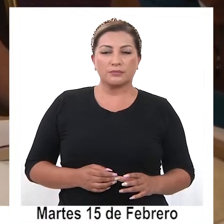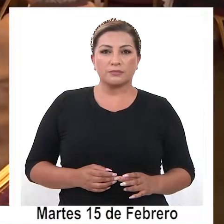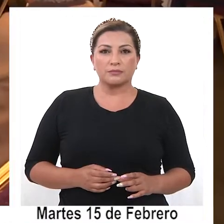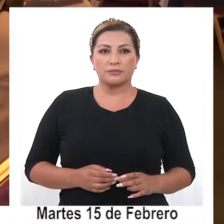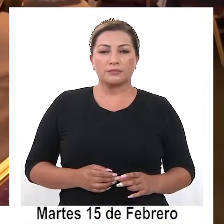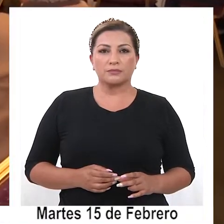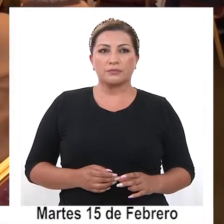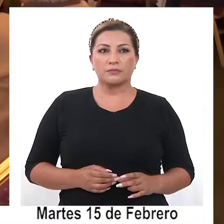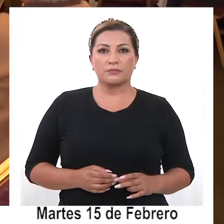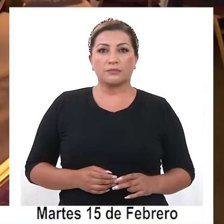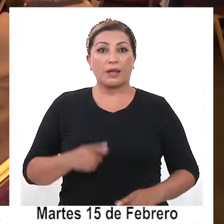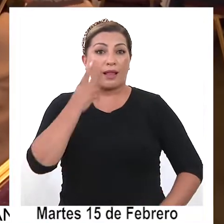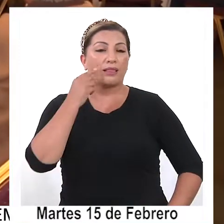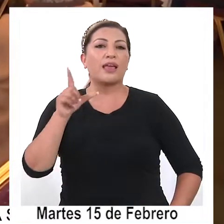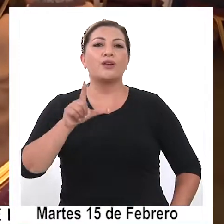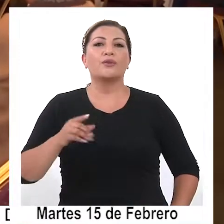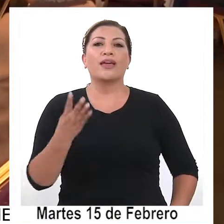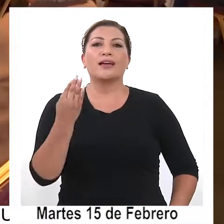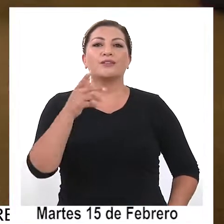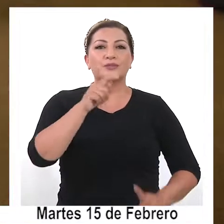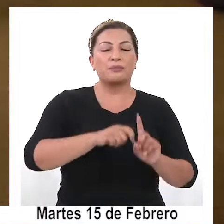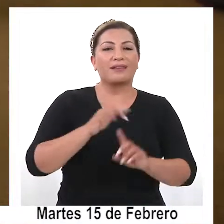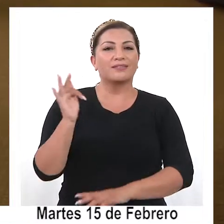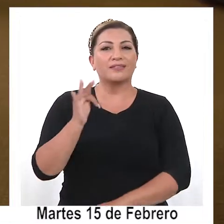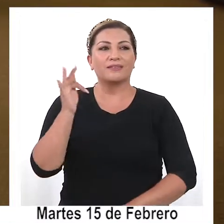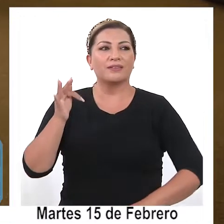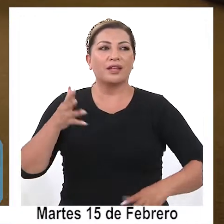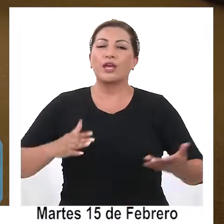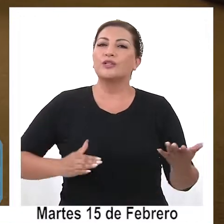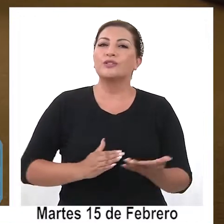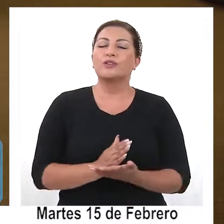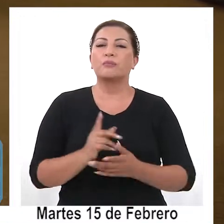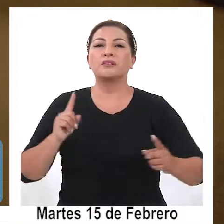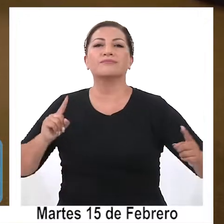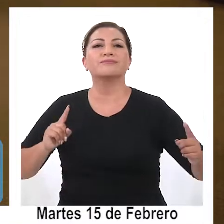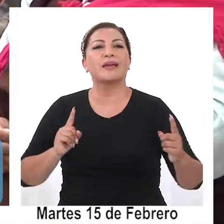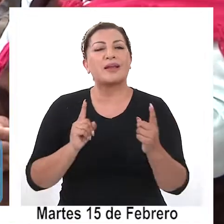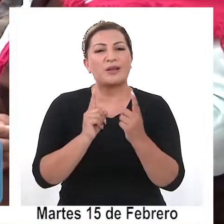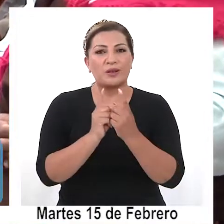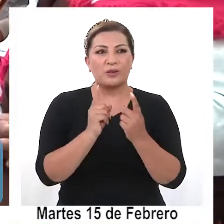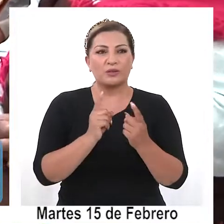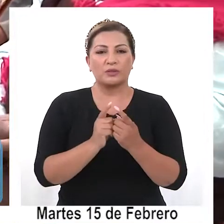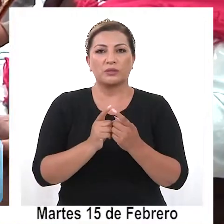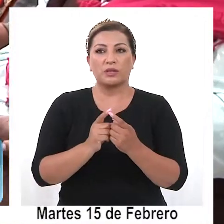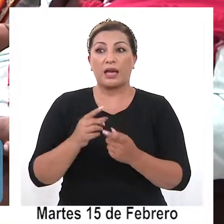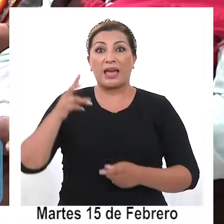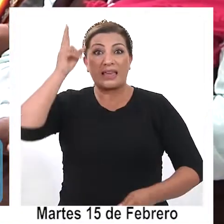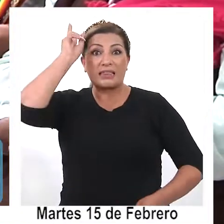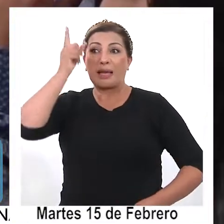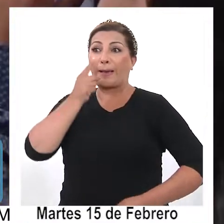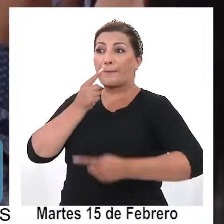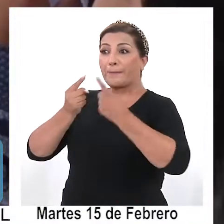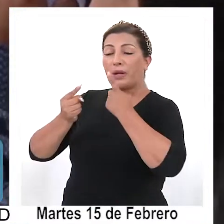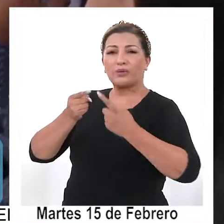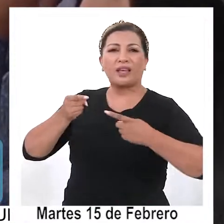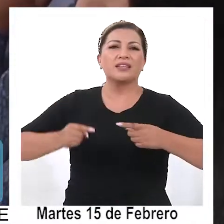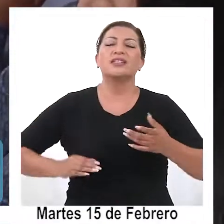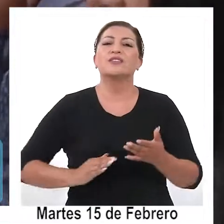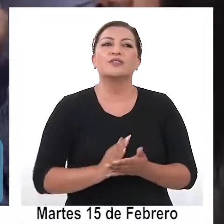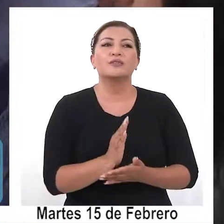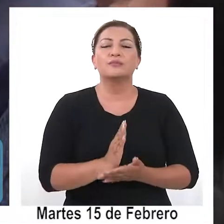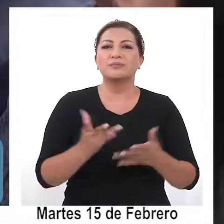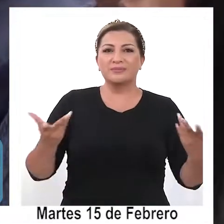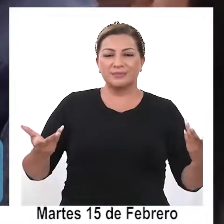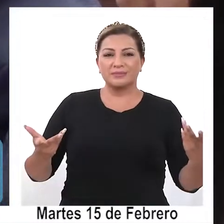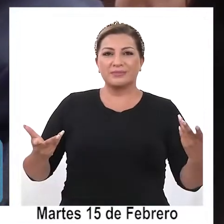A partir de este lunes 14 de febrero se iniciaron los encuentros territoriales de la consulta indígena que dará origen a los